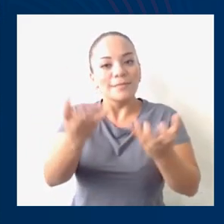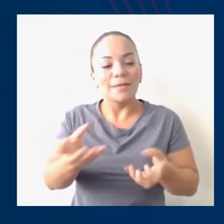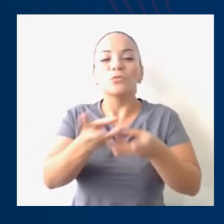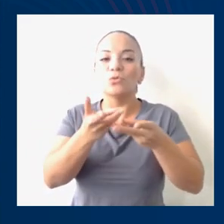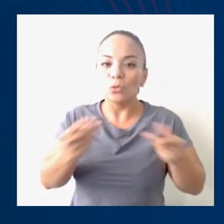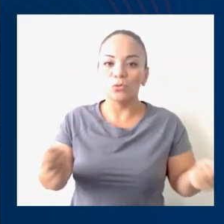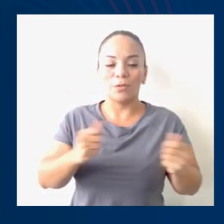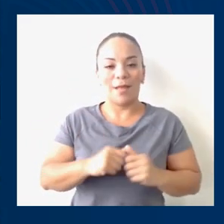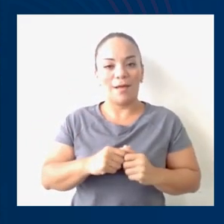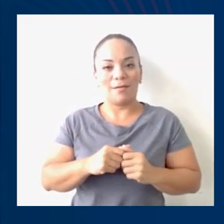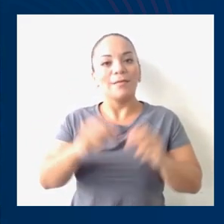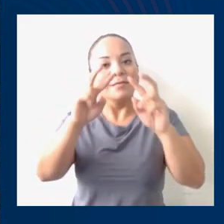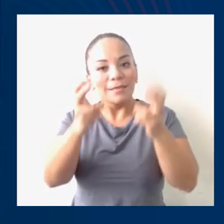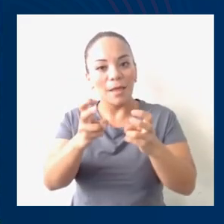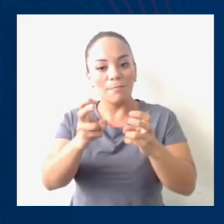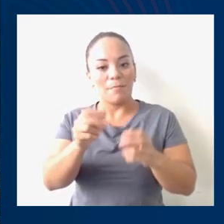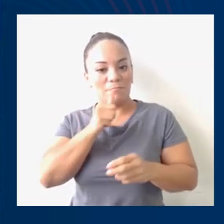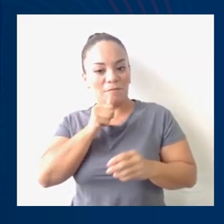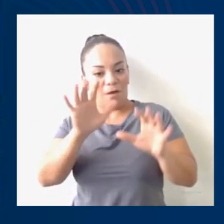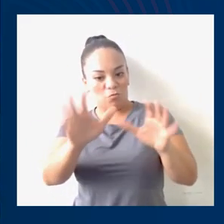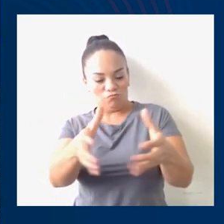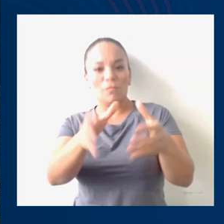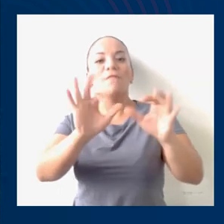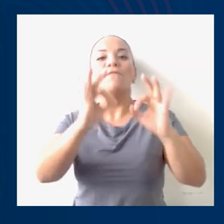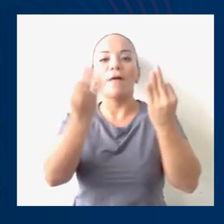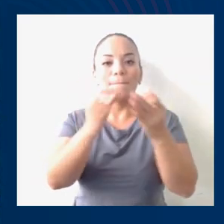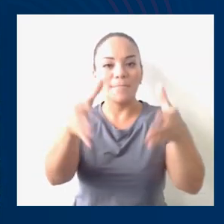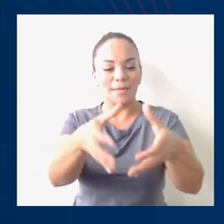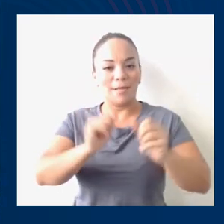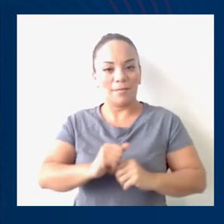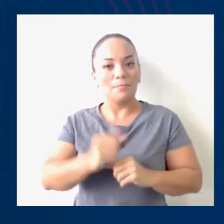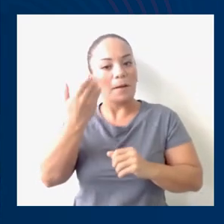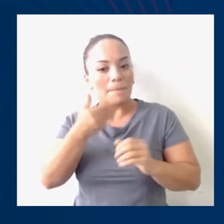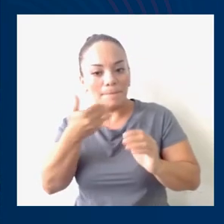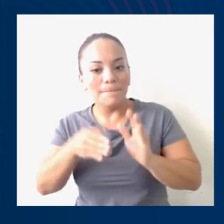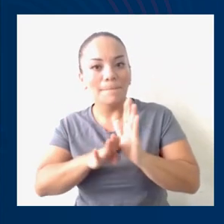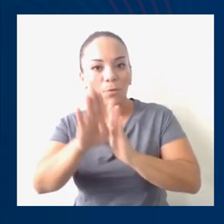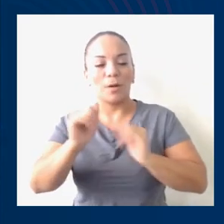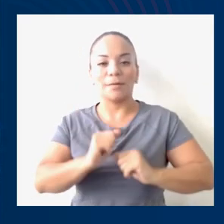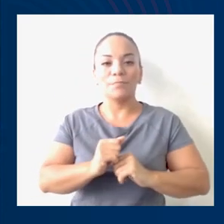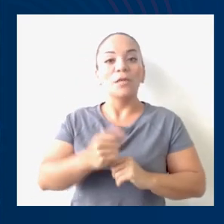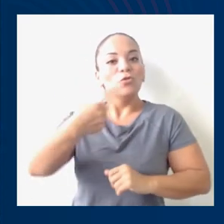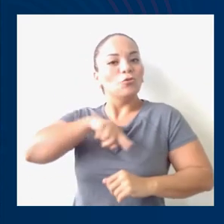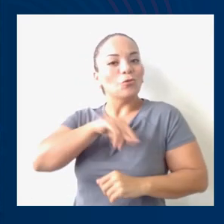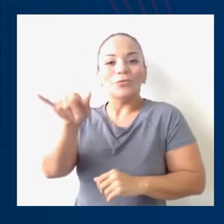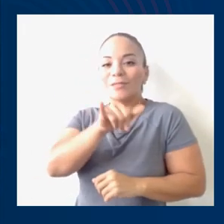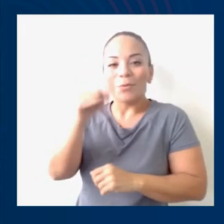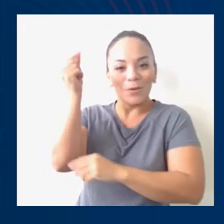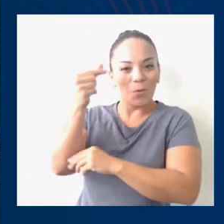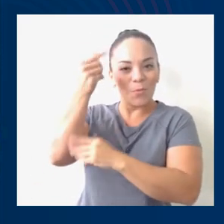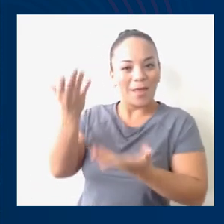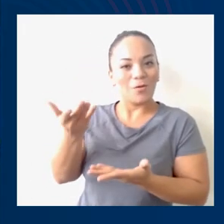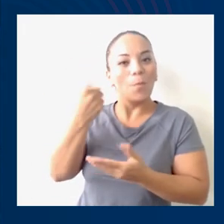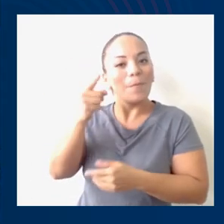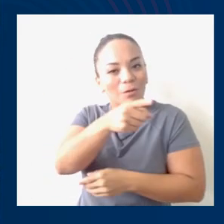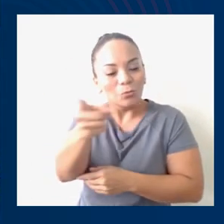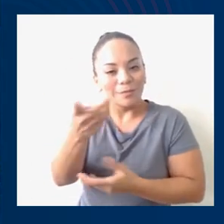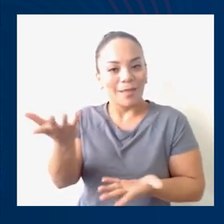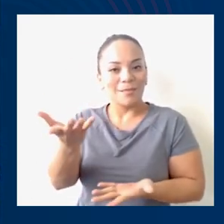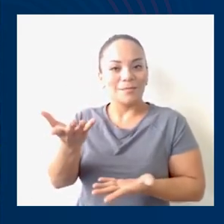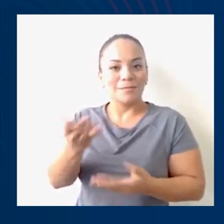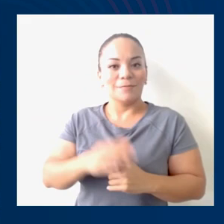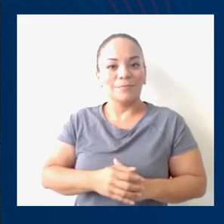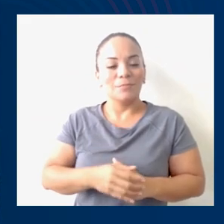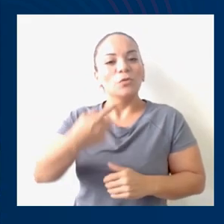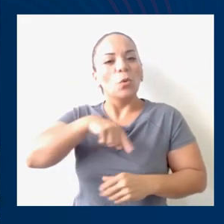que quieren ustedes es arreglar la familia y que les vaya mejor. Lo mismo queremos hacer nosotros como gobierno para ustedes.